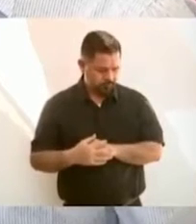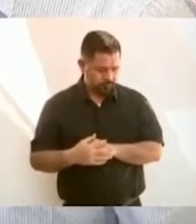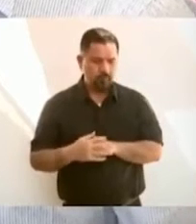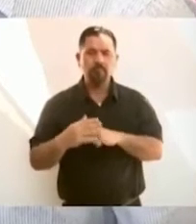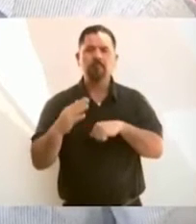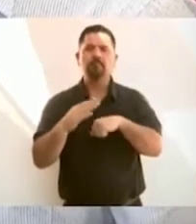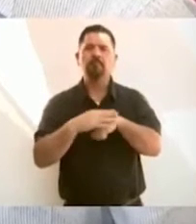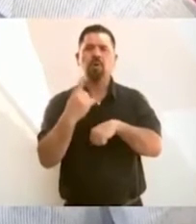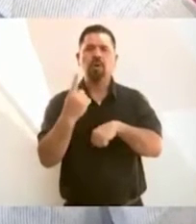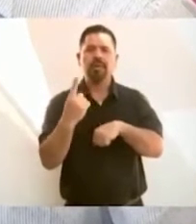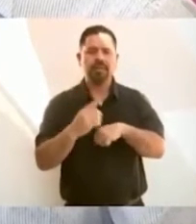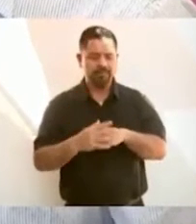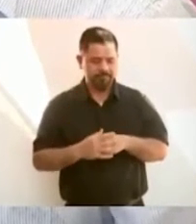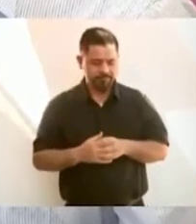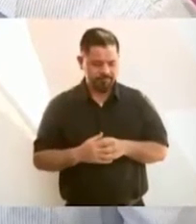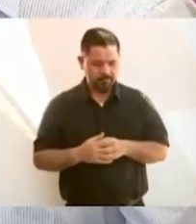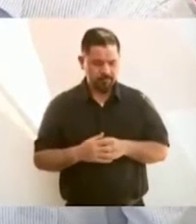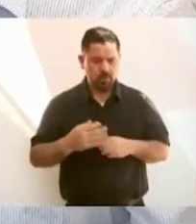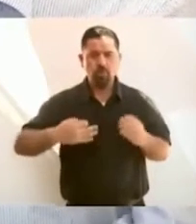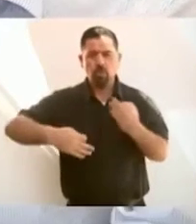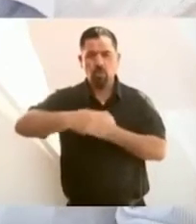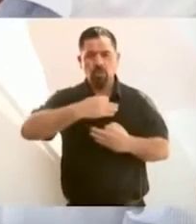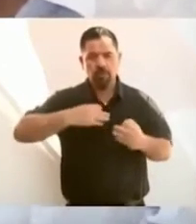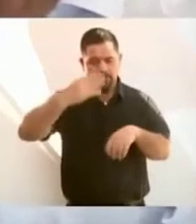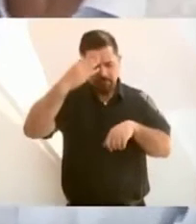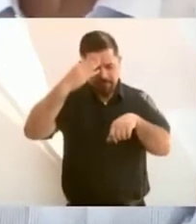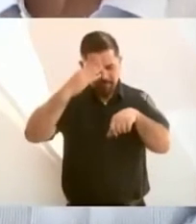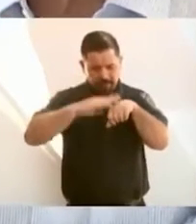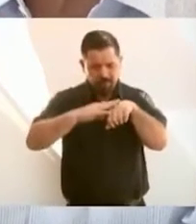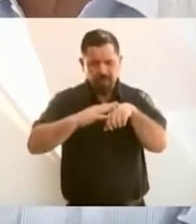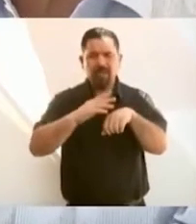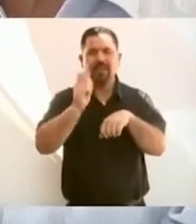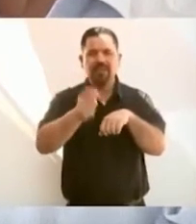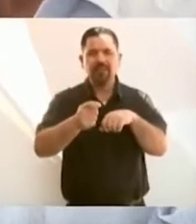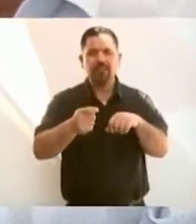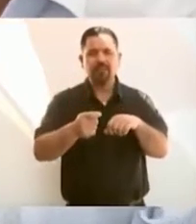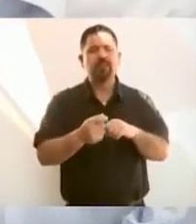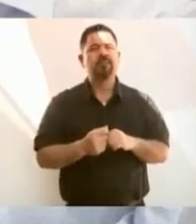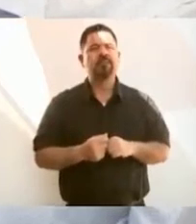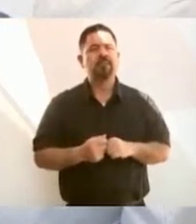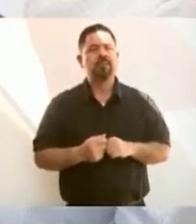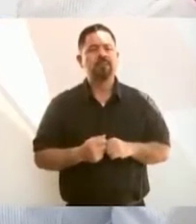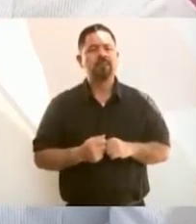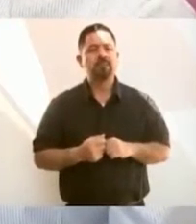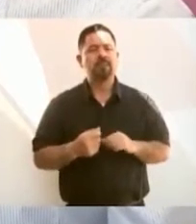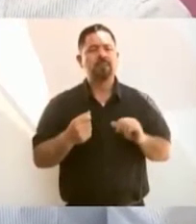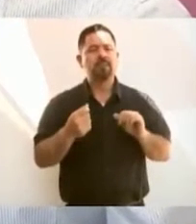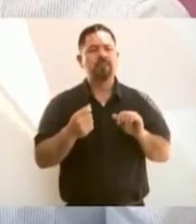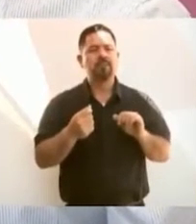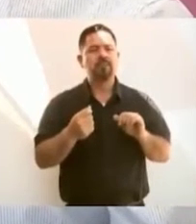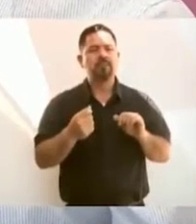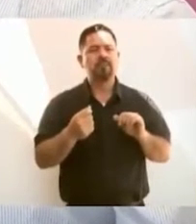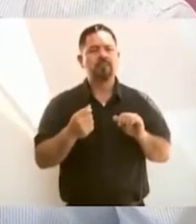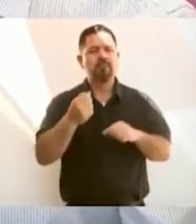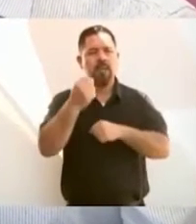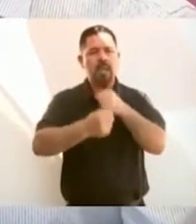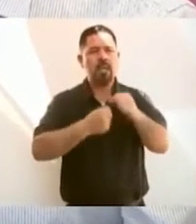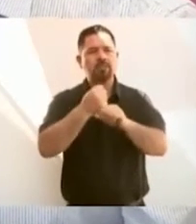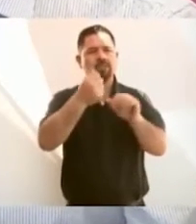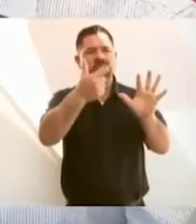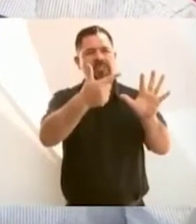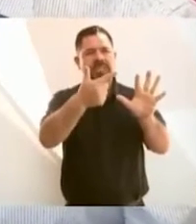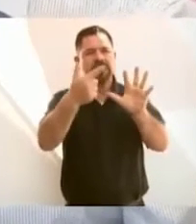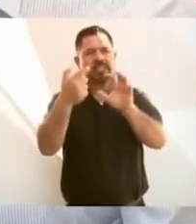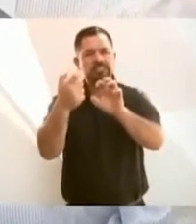van a conmemorar los 700 años de la fundación de México